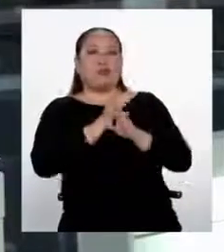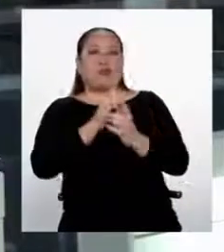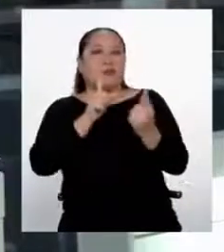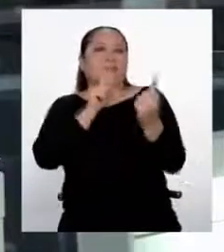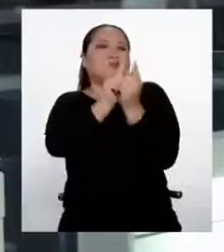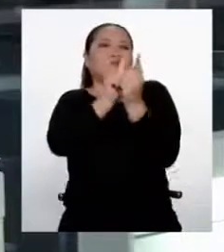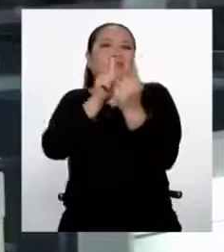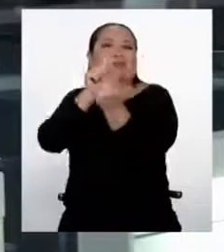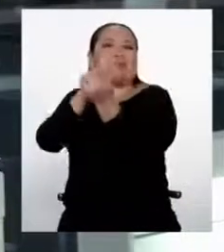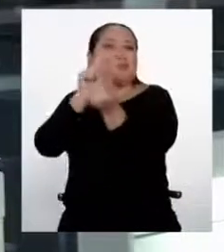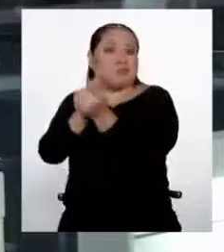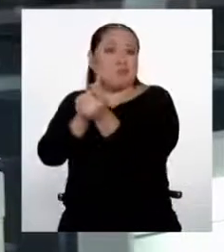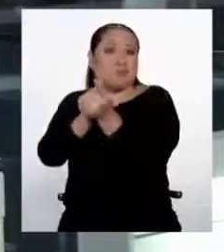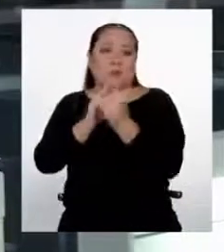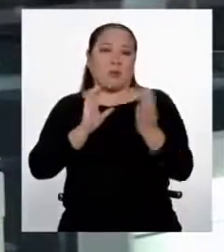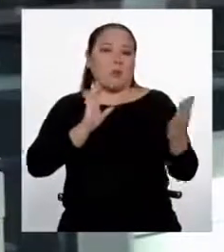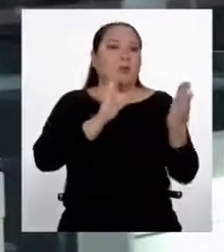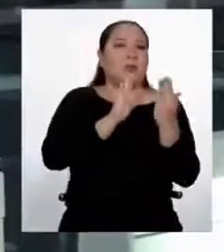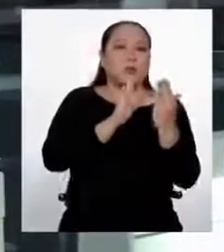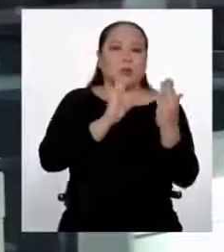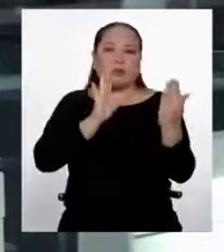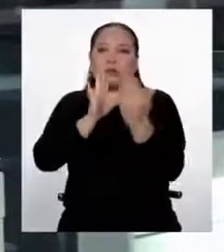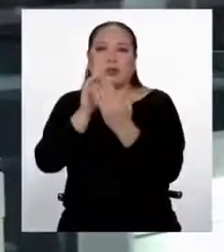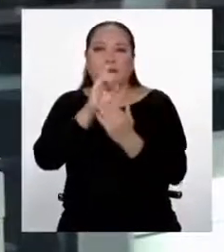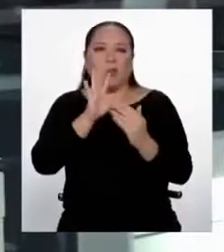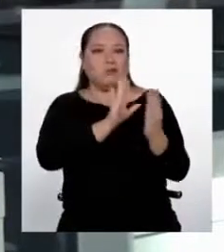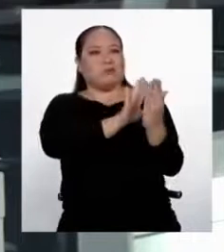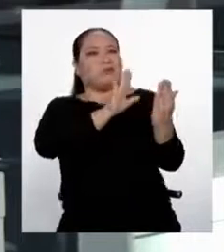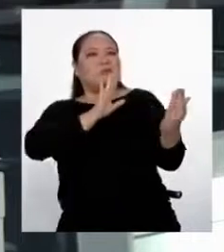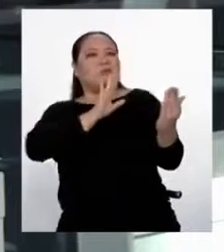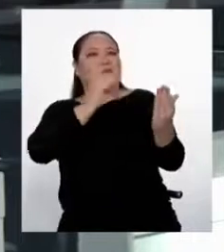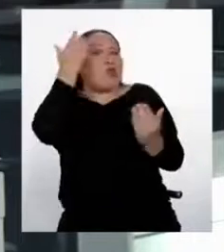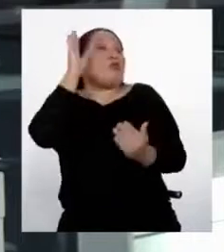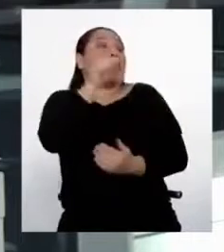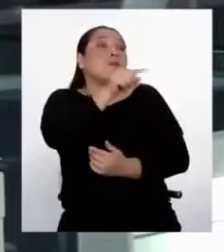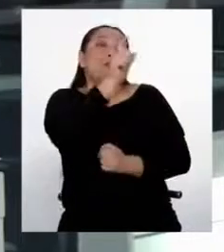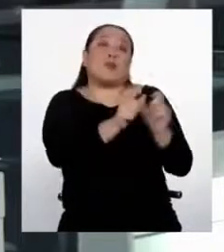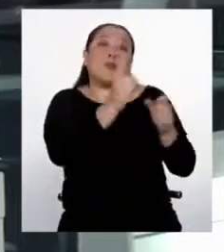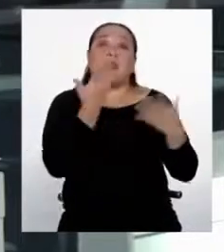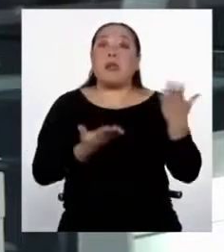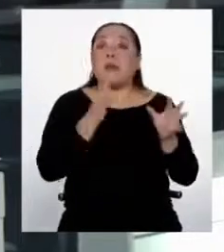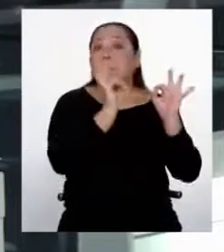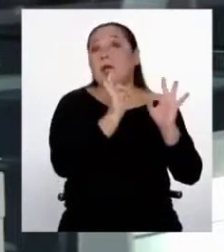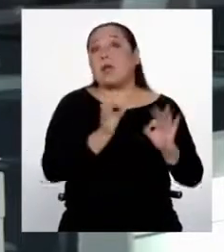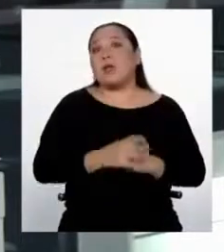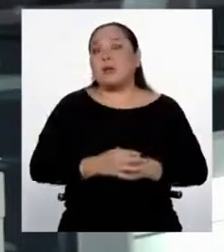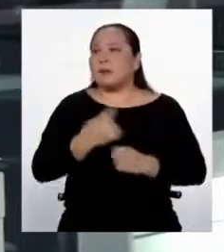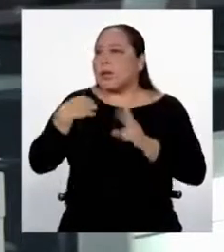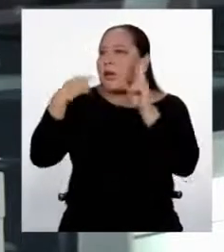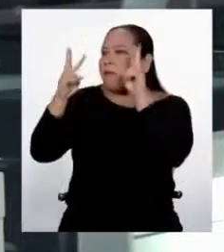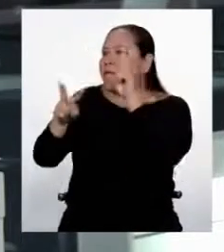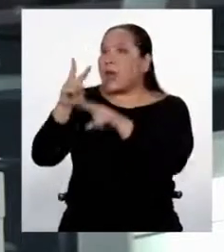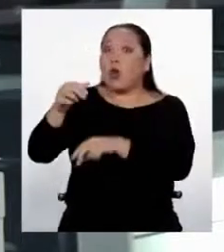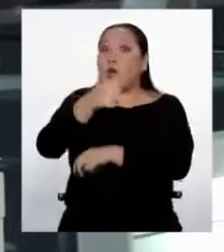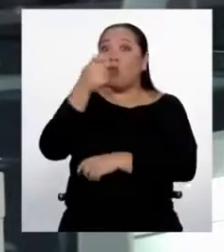que no podamos identificar como posible caso. Y lo otro es observar también los casos que ustedes